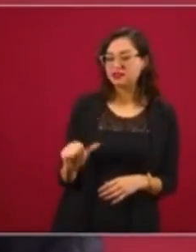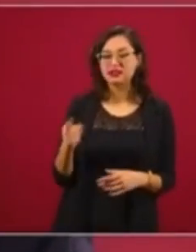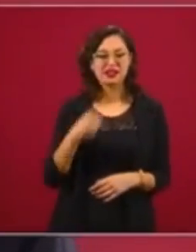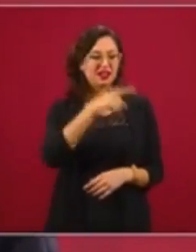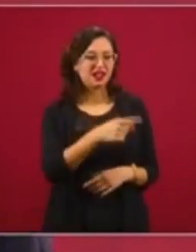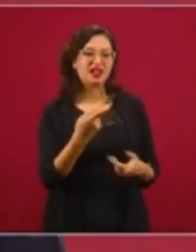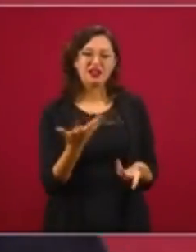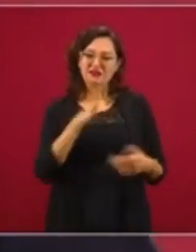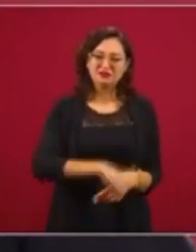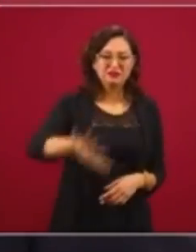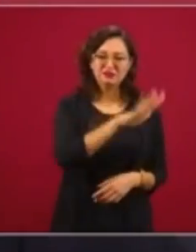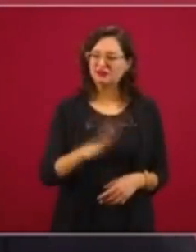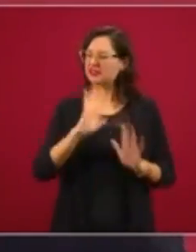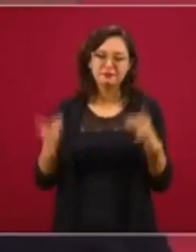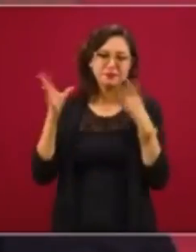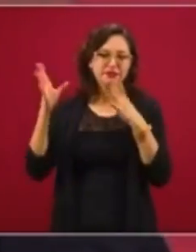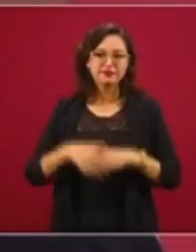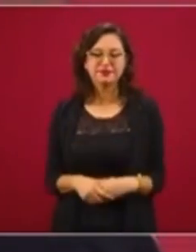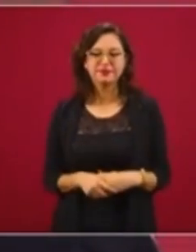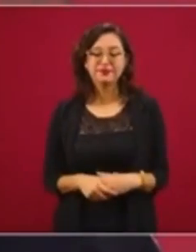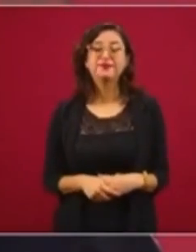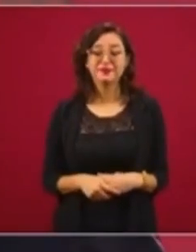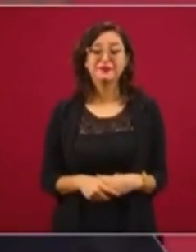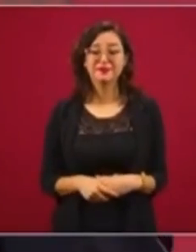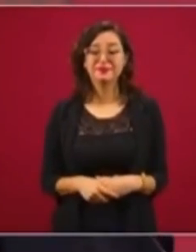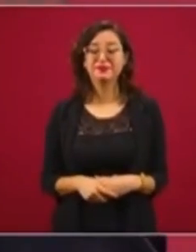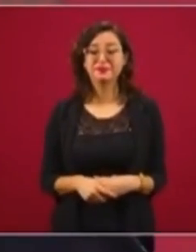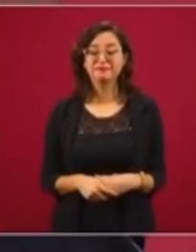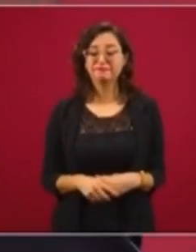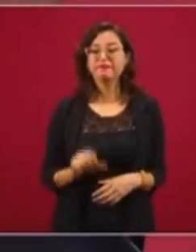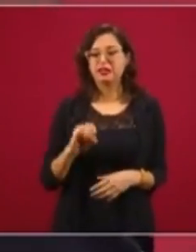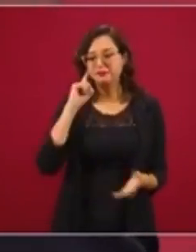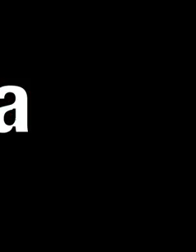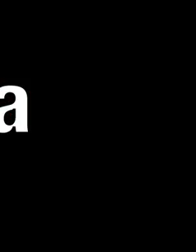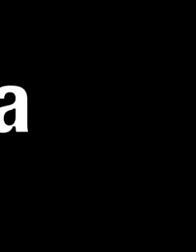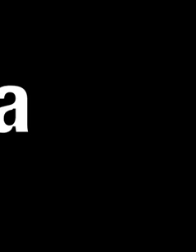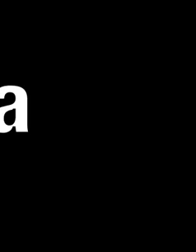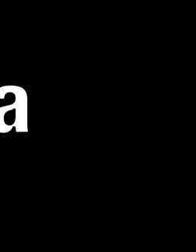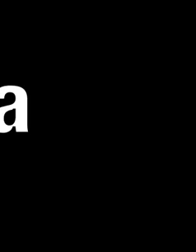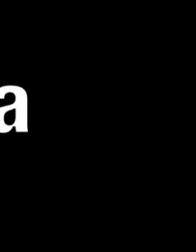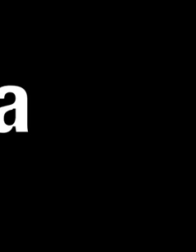El pueblo se cansa de tanta pincha de tranza. Sí, yo creo que ya pronto va a estar acá. Sí, yo creo a estar acá.